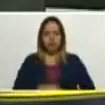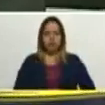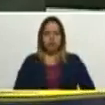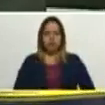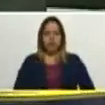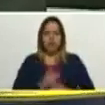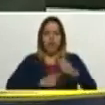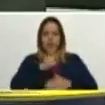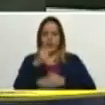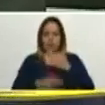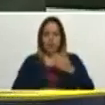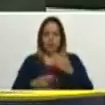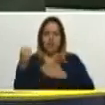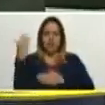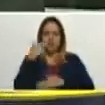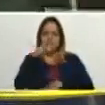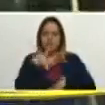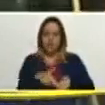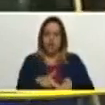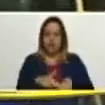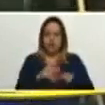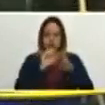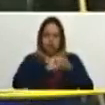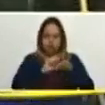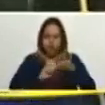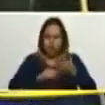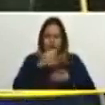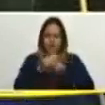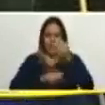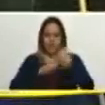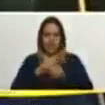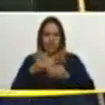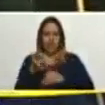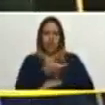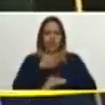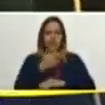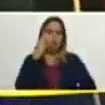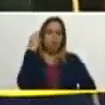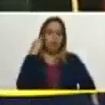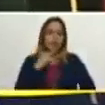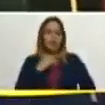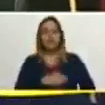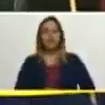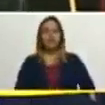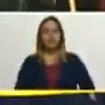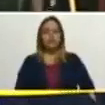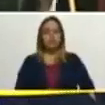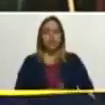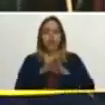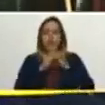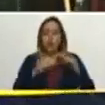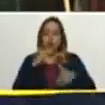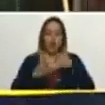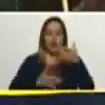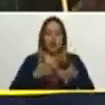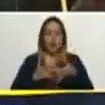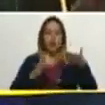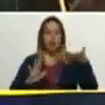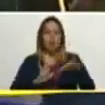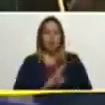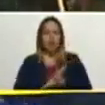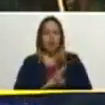través del plan legislativo que se ha definido, al gobierno bolivariano, a todo evento, en el sentido de